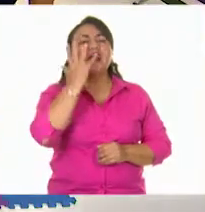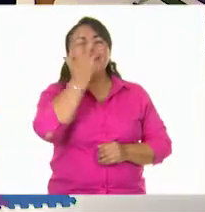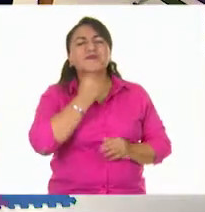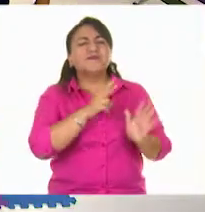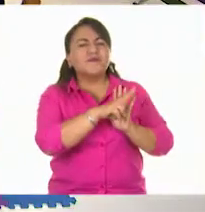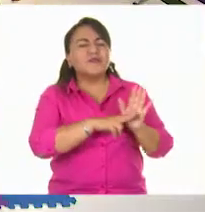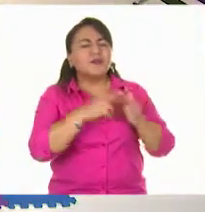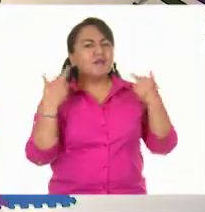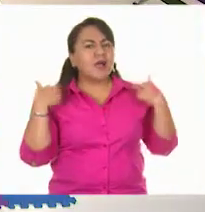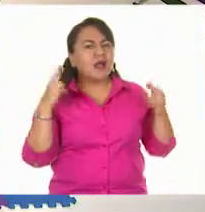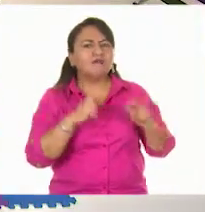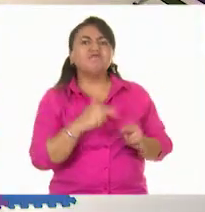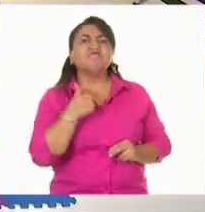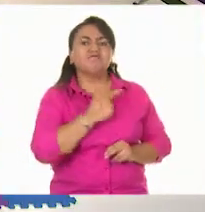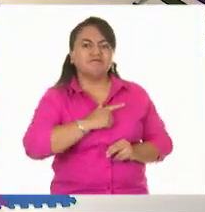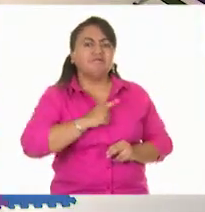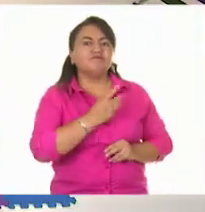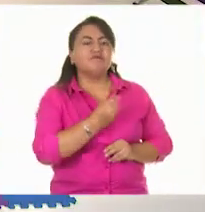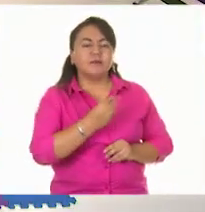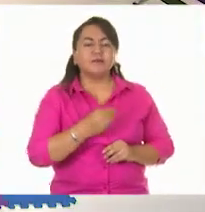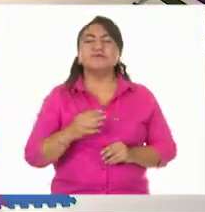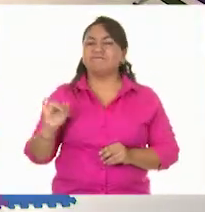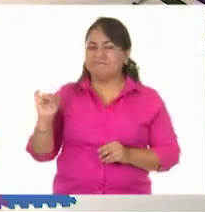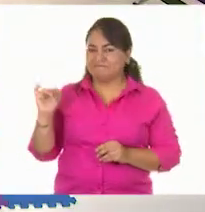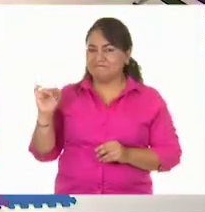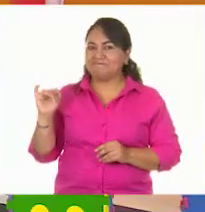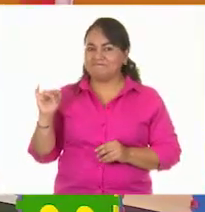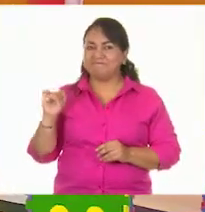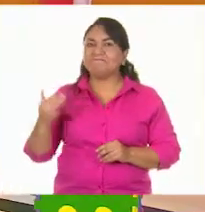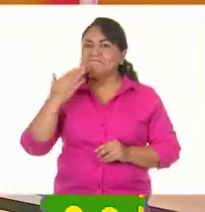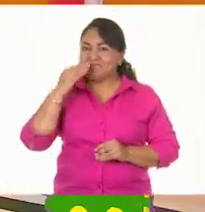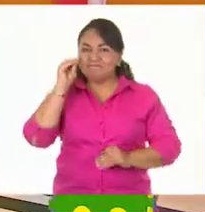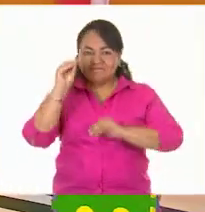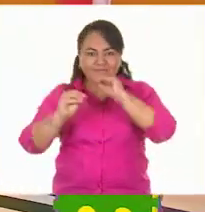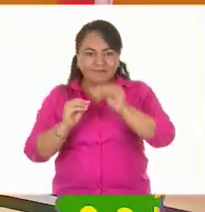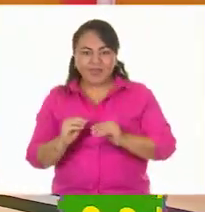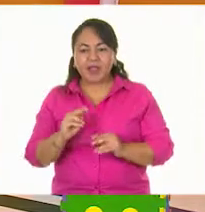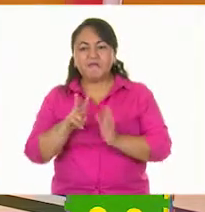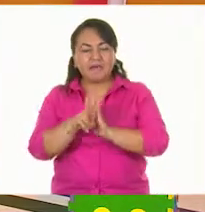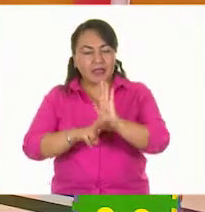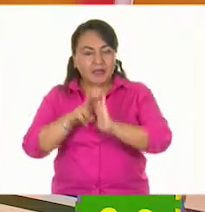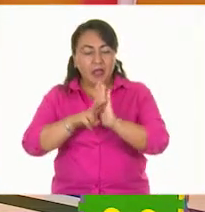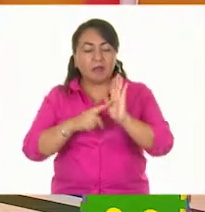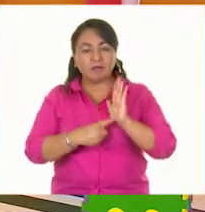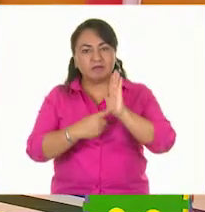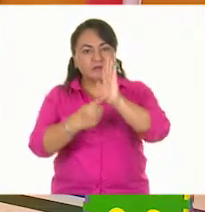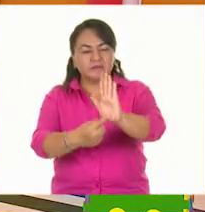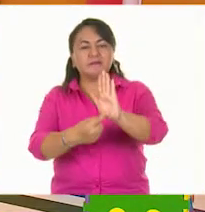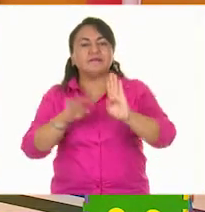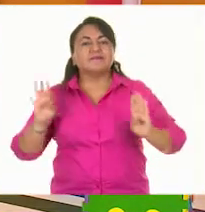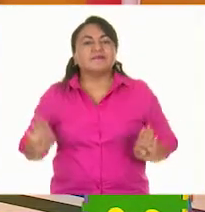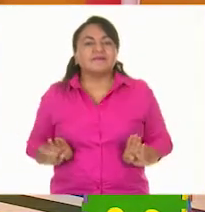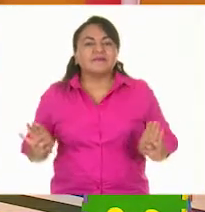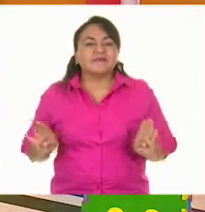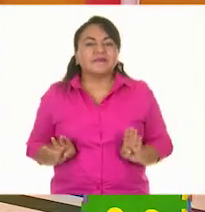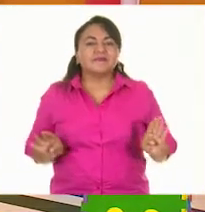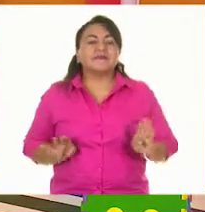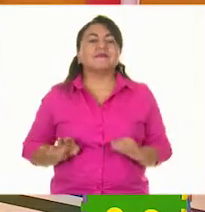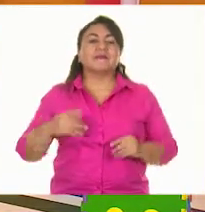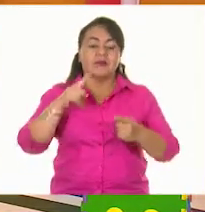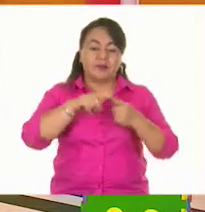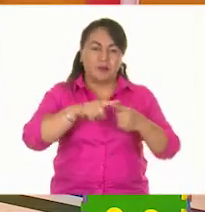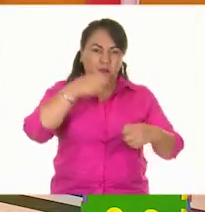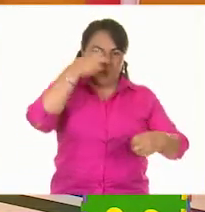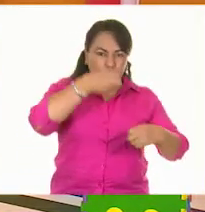de la maestra Abril! Me gustó bastante, profe Danis. Sí, le quedó muy bien y en ese video resumió las características de los